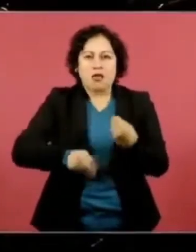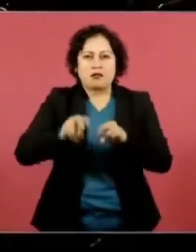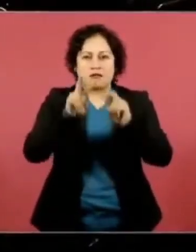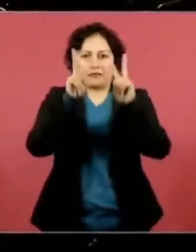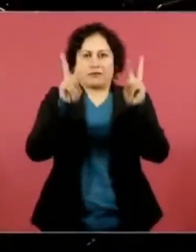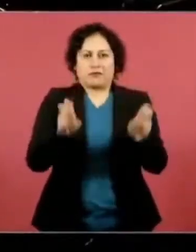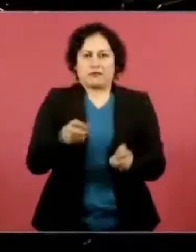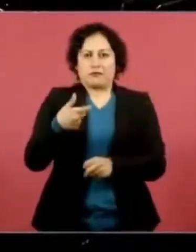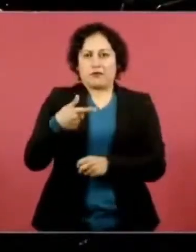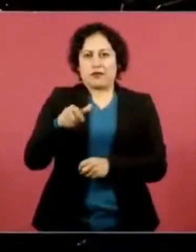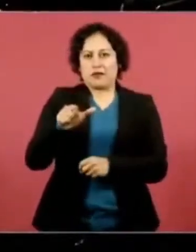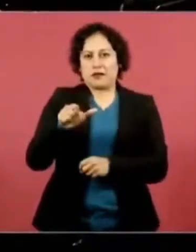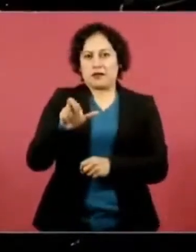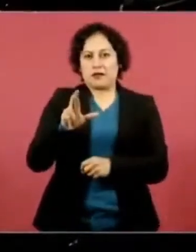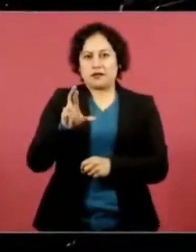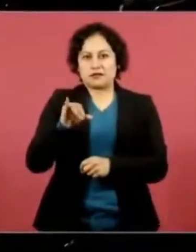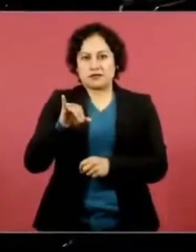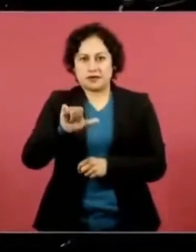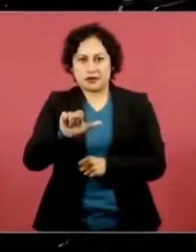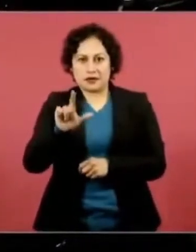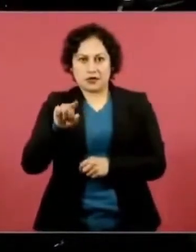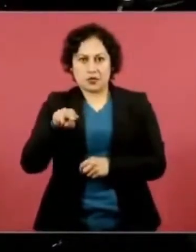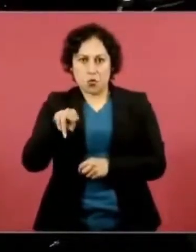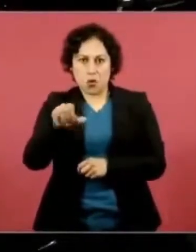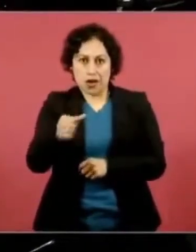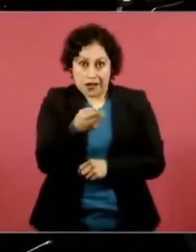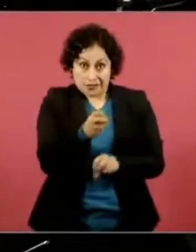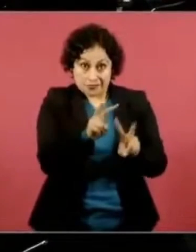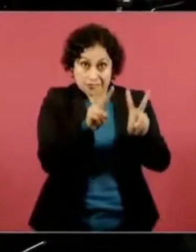dice nada absolutamente en los medios.